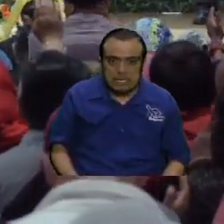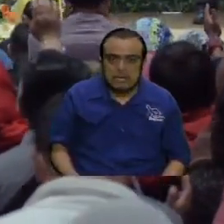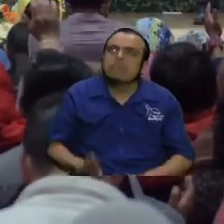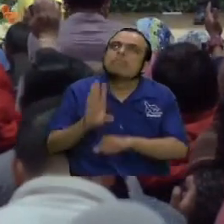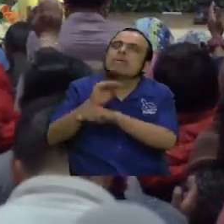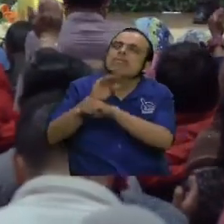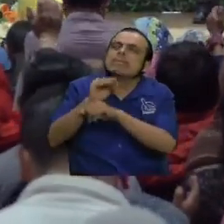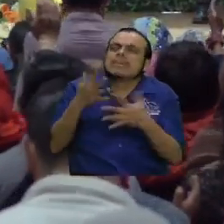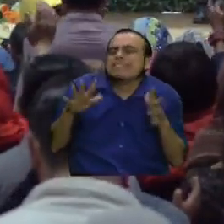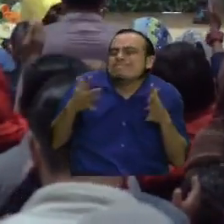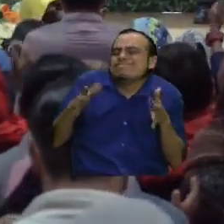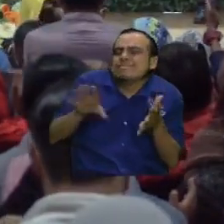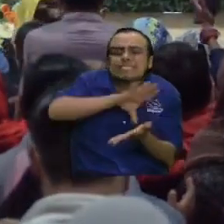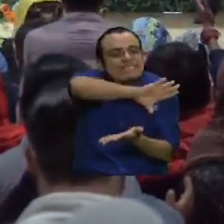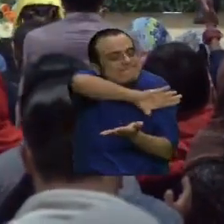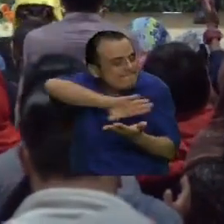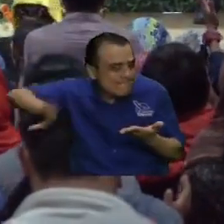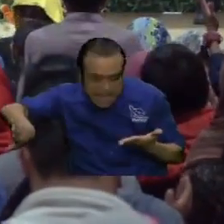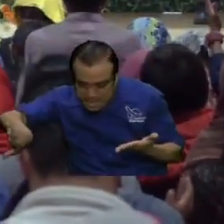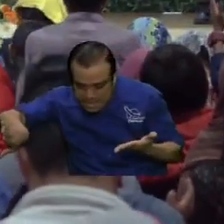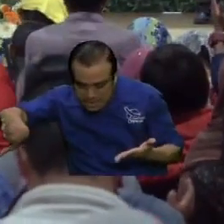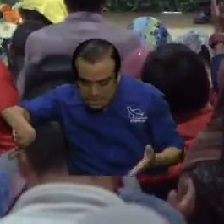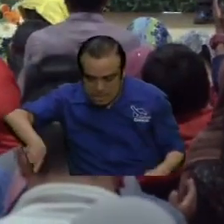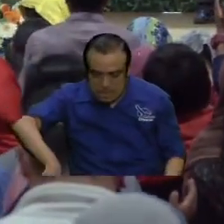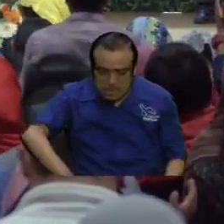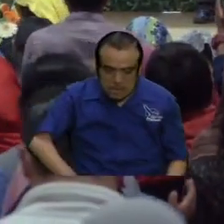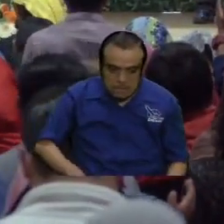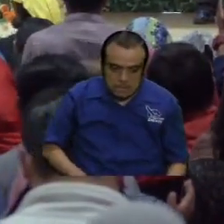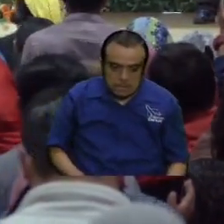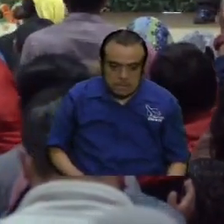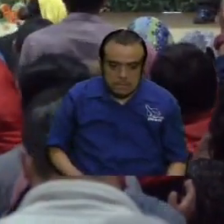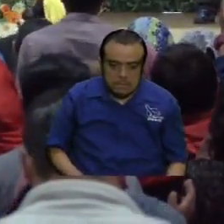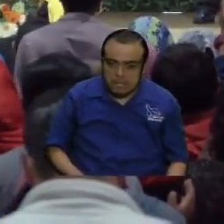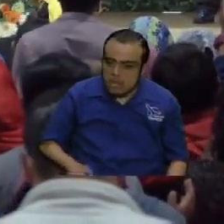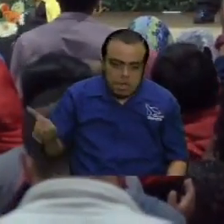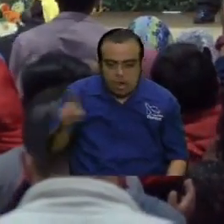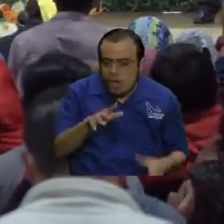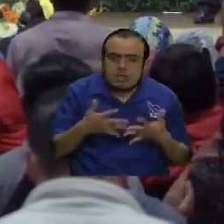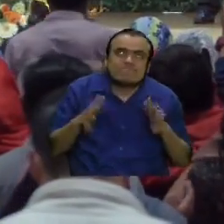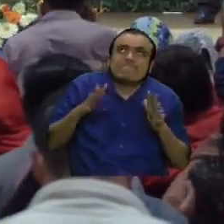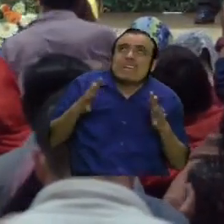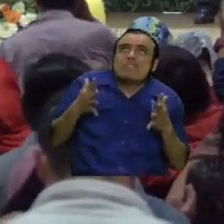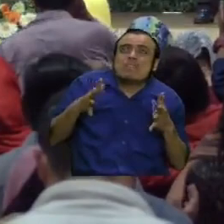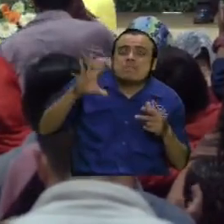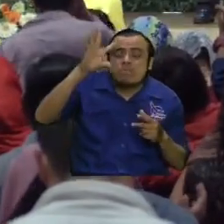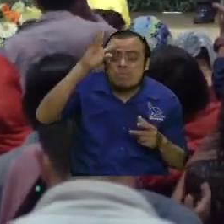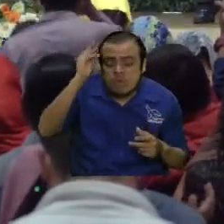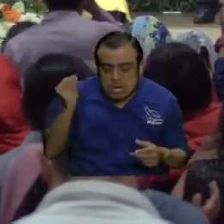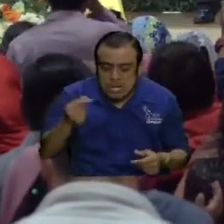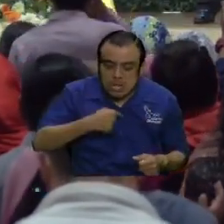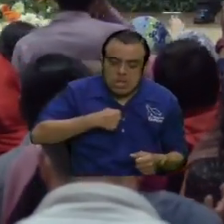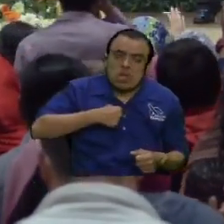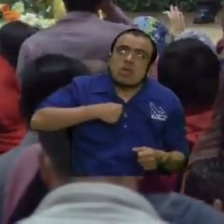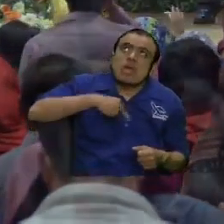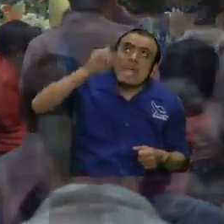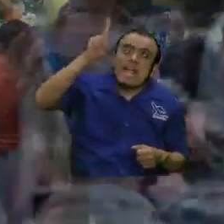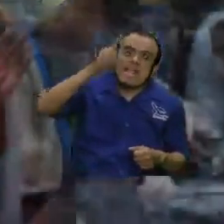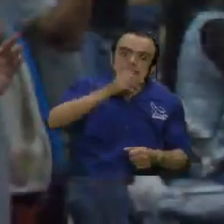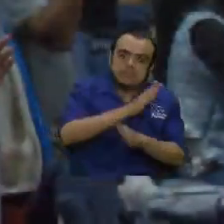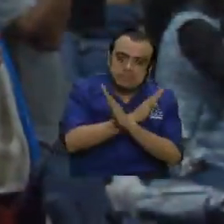el miedo Señor de nuestra vida no temas porque yo soy tu escudo